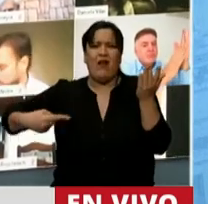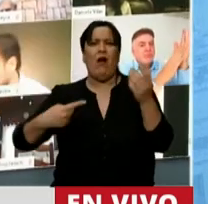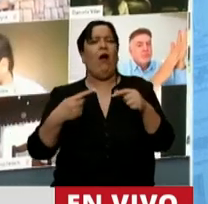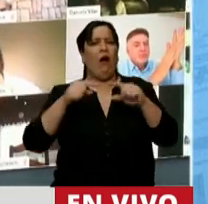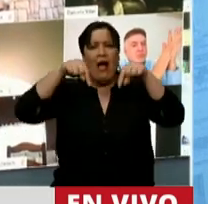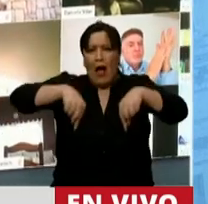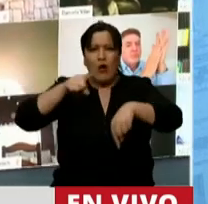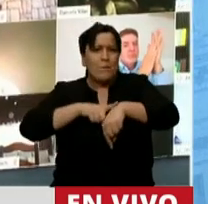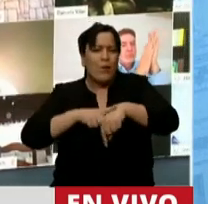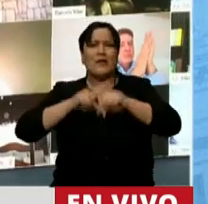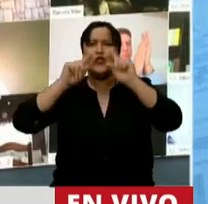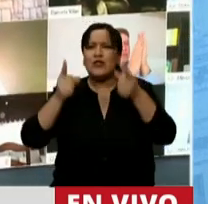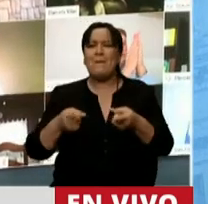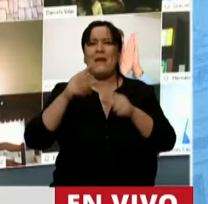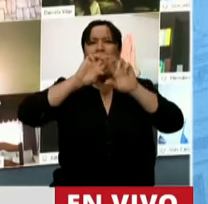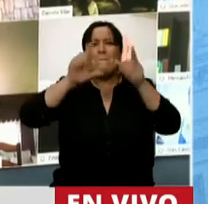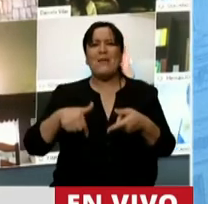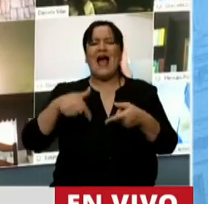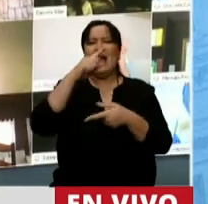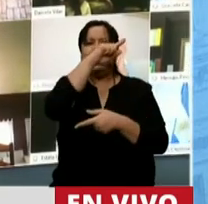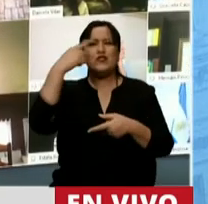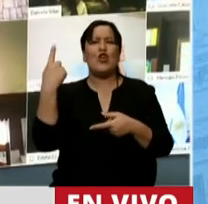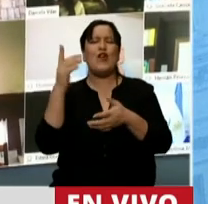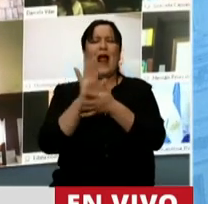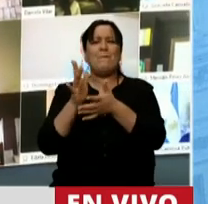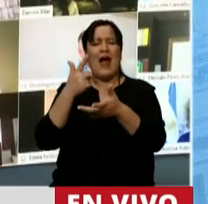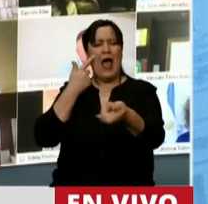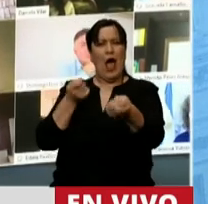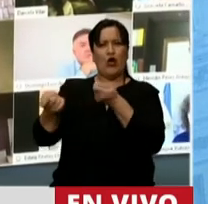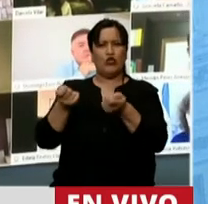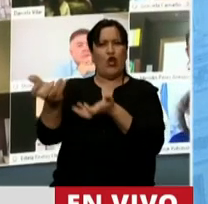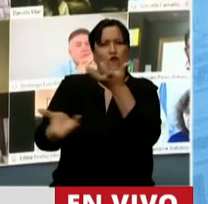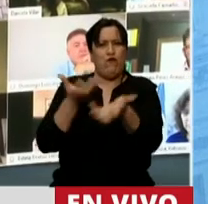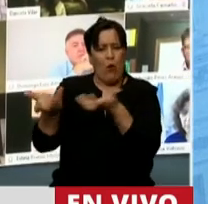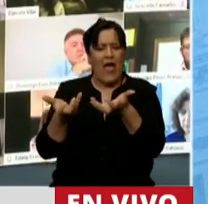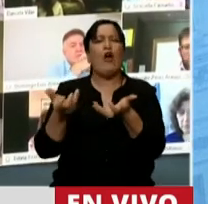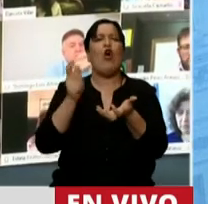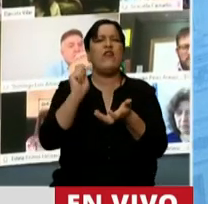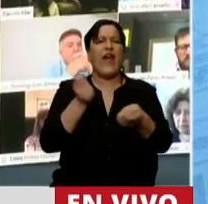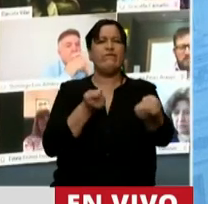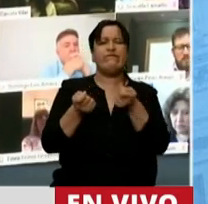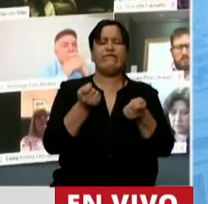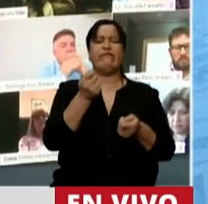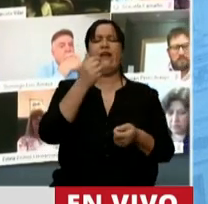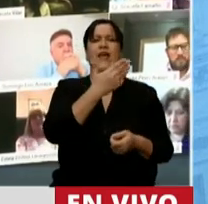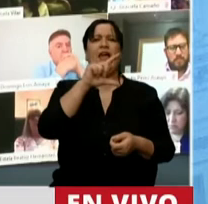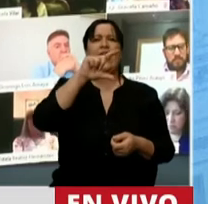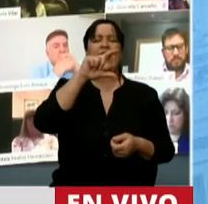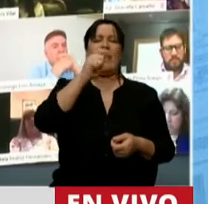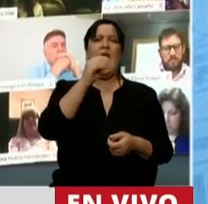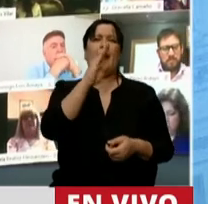están realizando en este momento a través del Plan Nacional de Manejo del Fuego, coordinados por Juan Cabandié y la Ministra Federic, que hoy sumaron